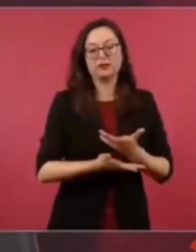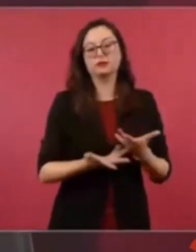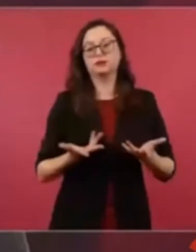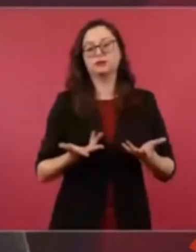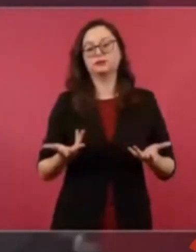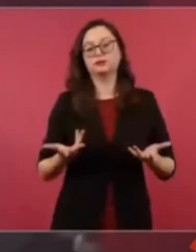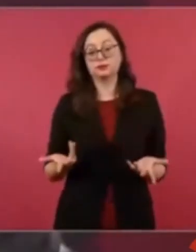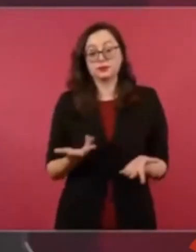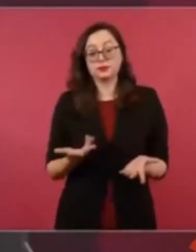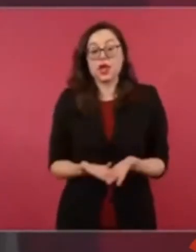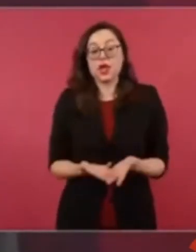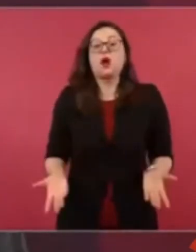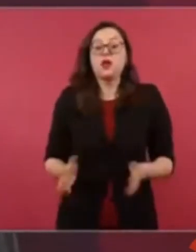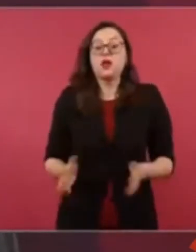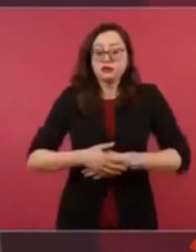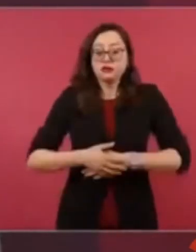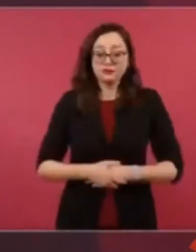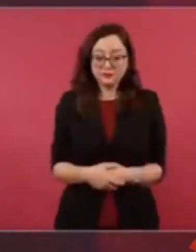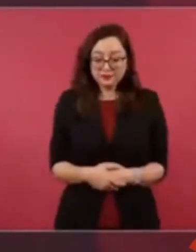¿Qué van a hacer?